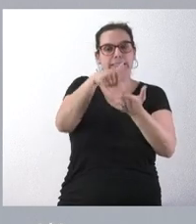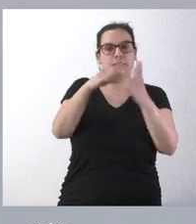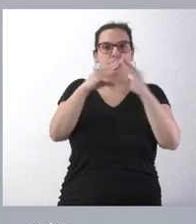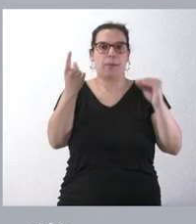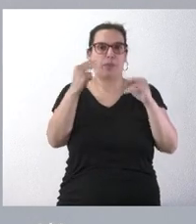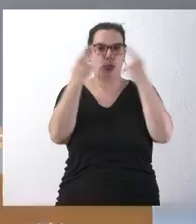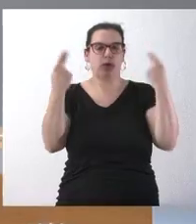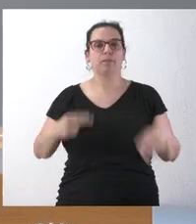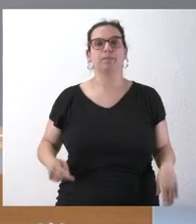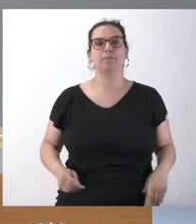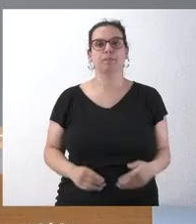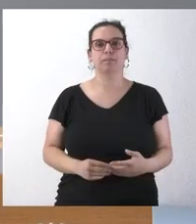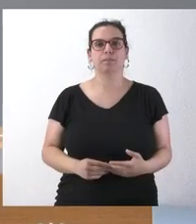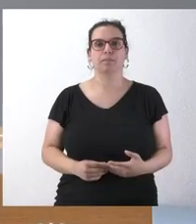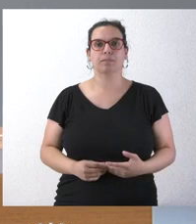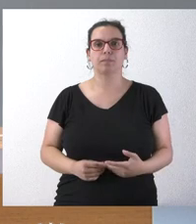la Junta de Castellón.